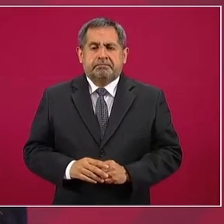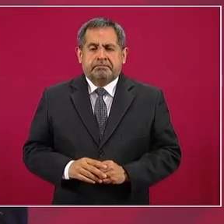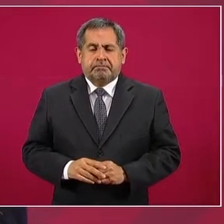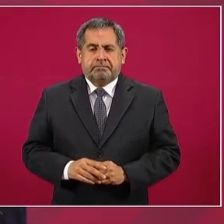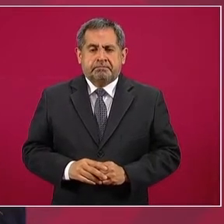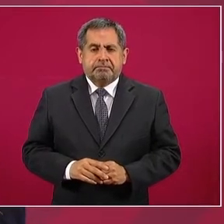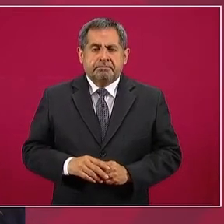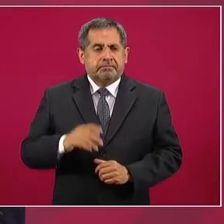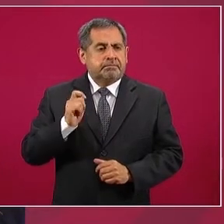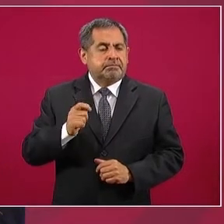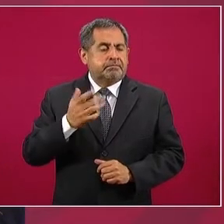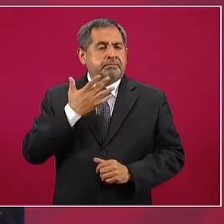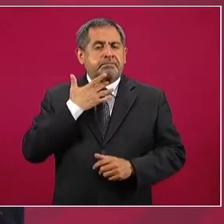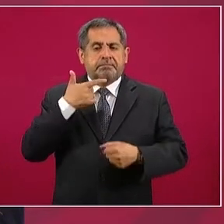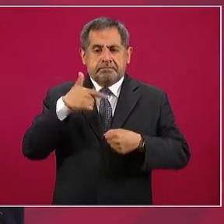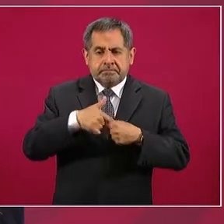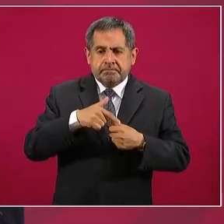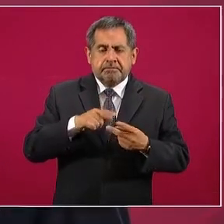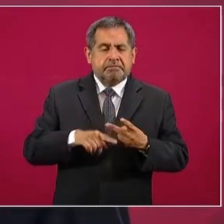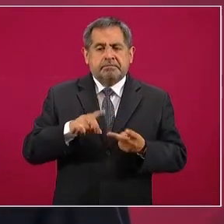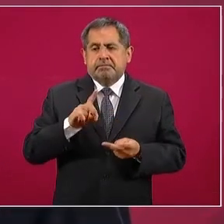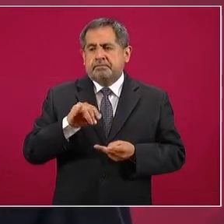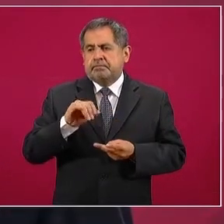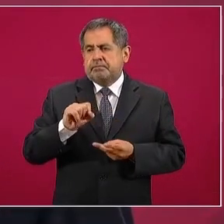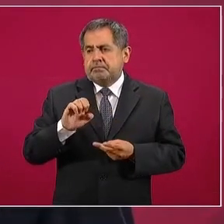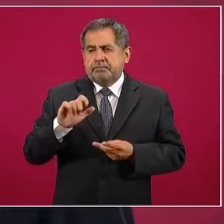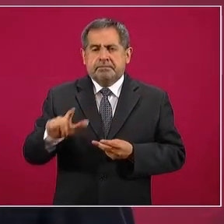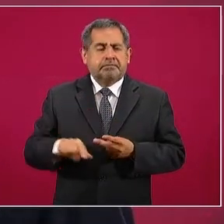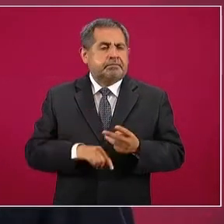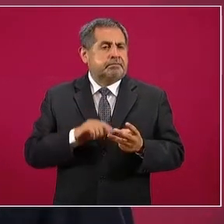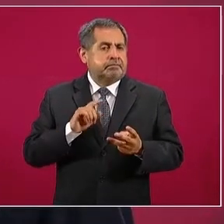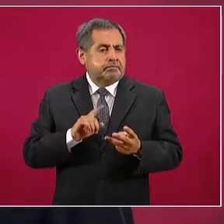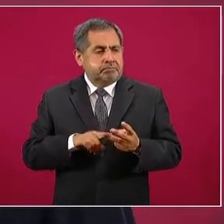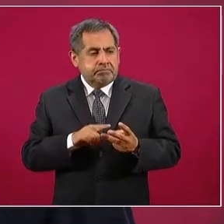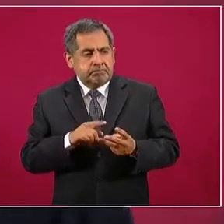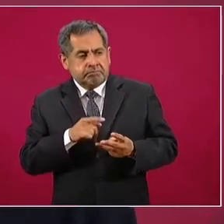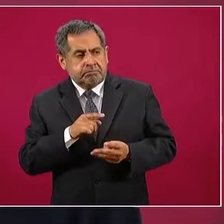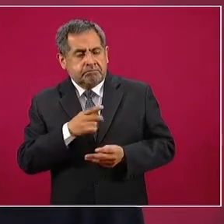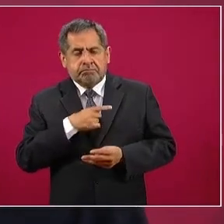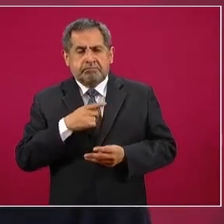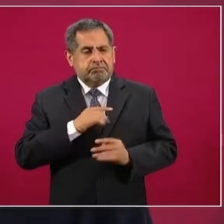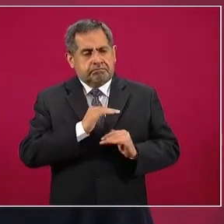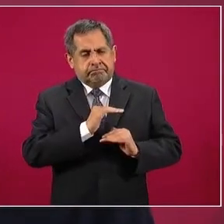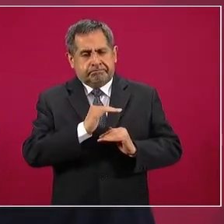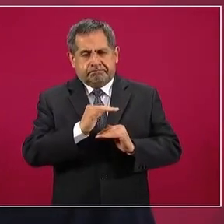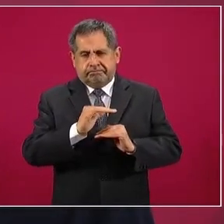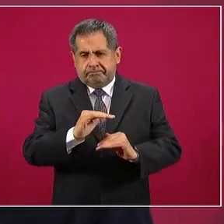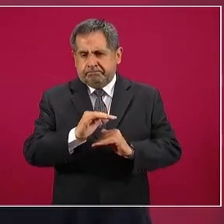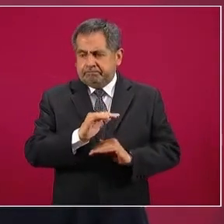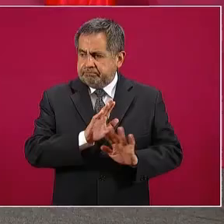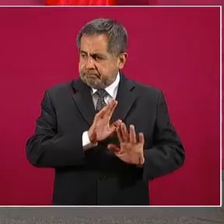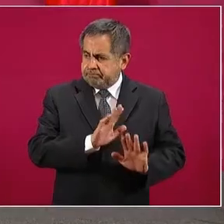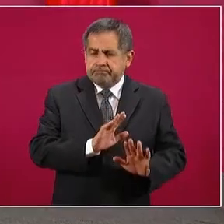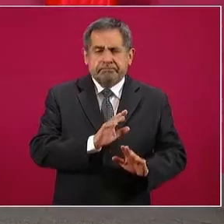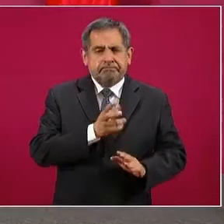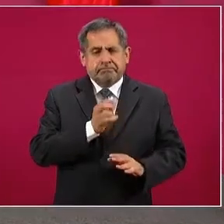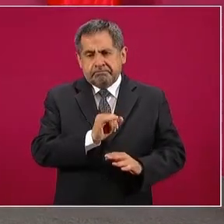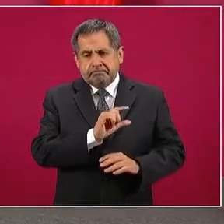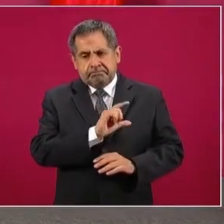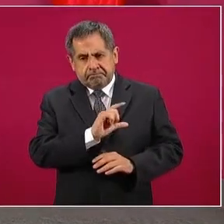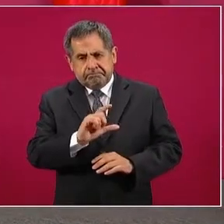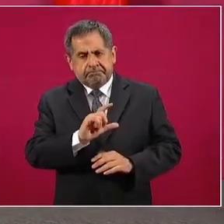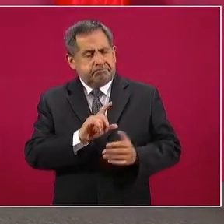Las gasolinas, el diésel deben de mantenerse en